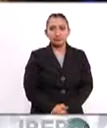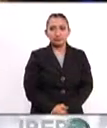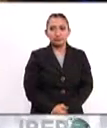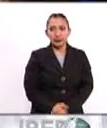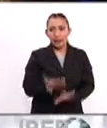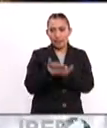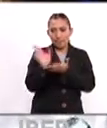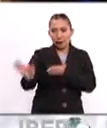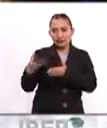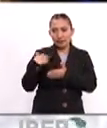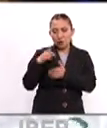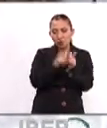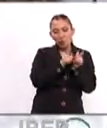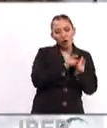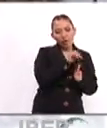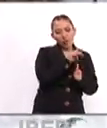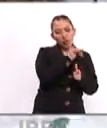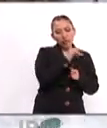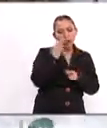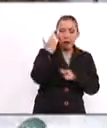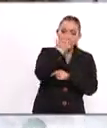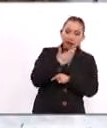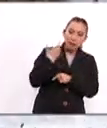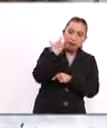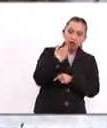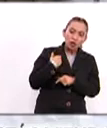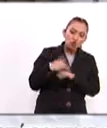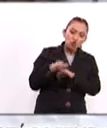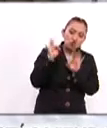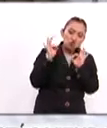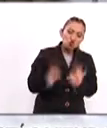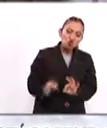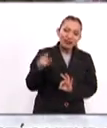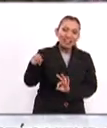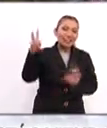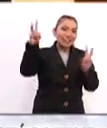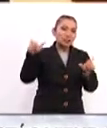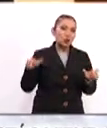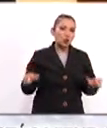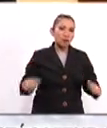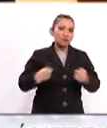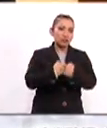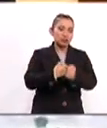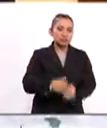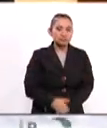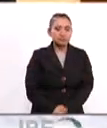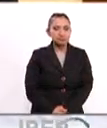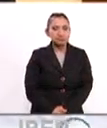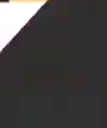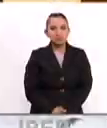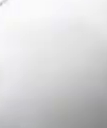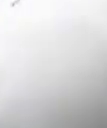Por su parte, los demócratas pidieron revisar los datos reales en materia de seguridad fronteriza.